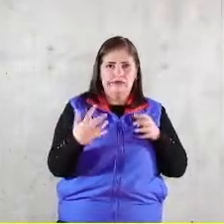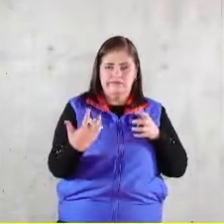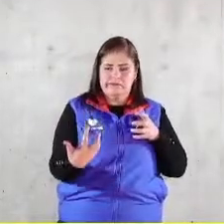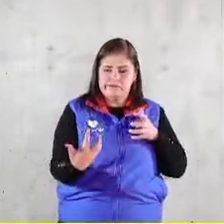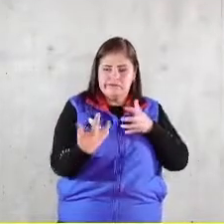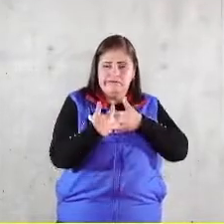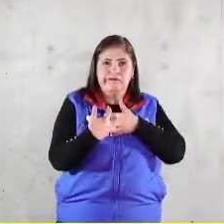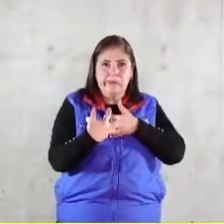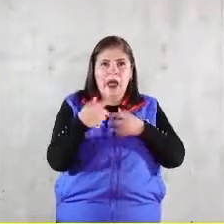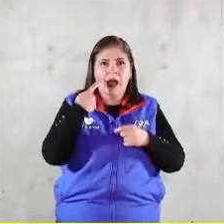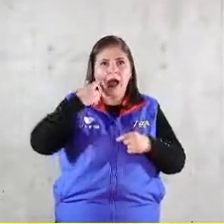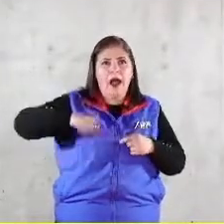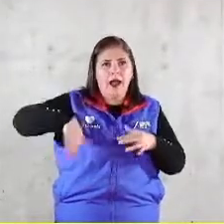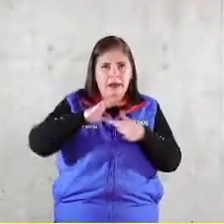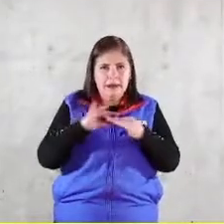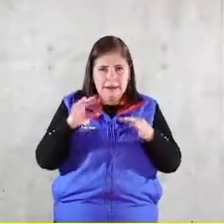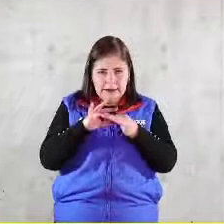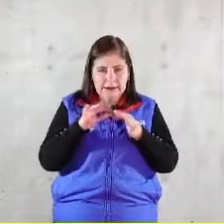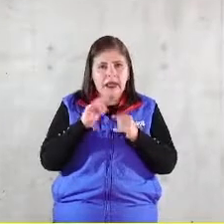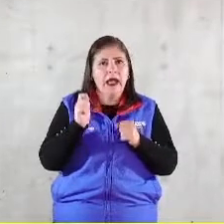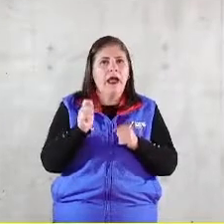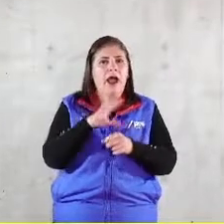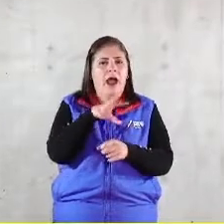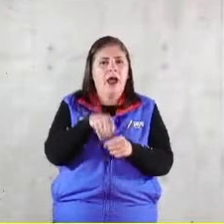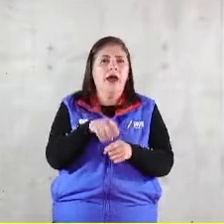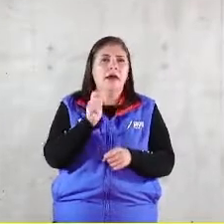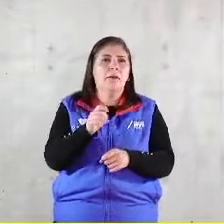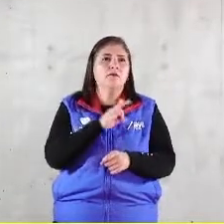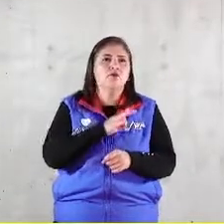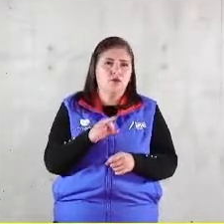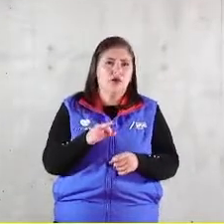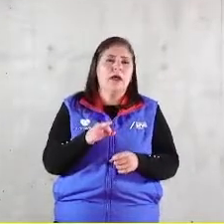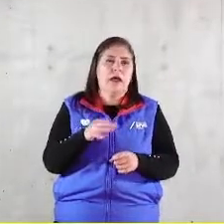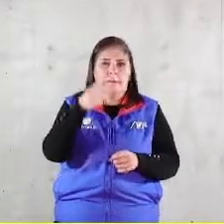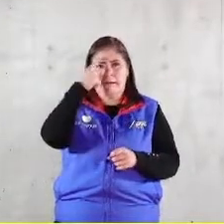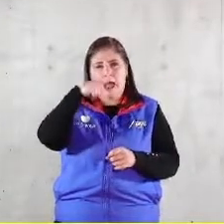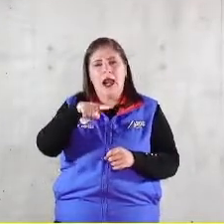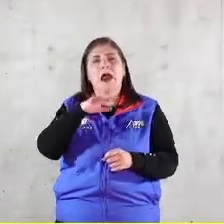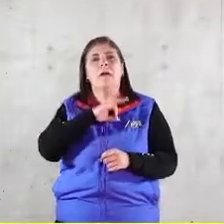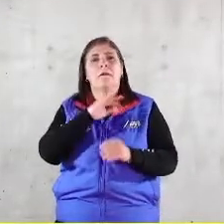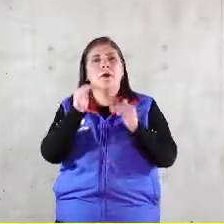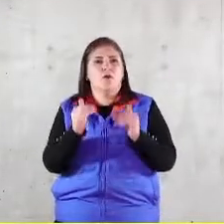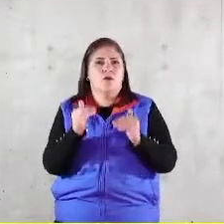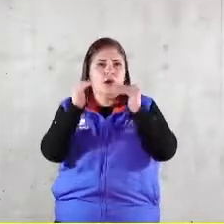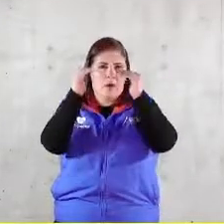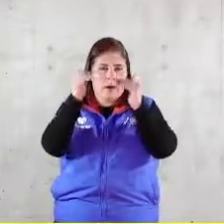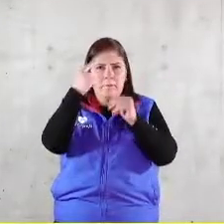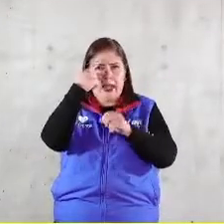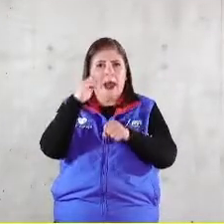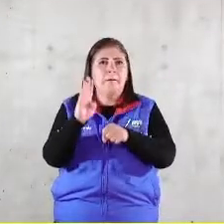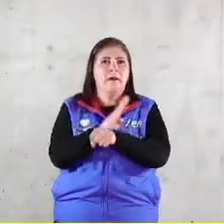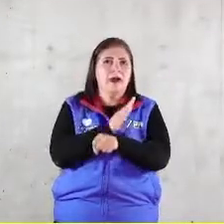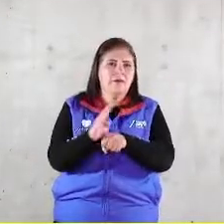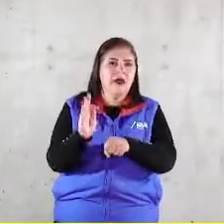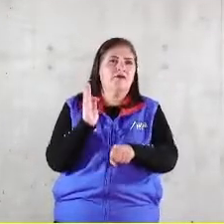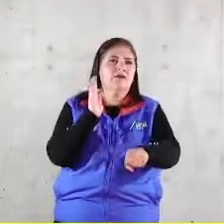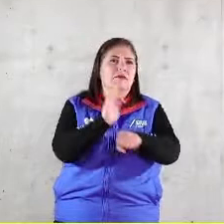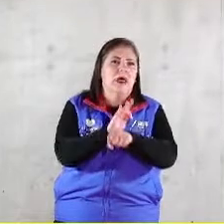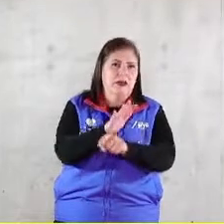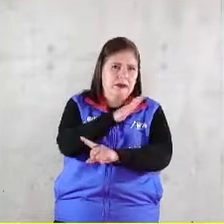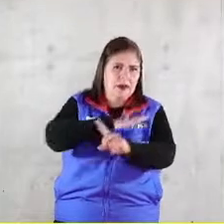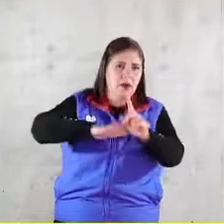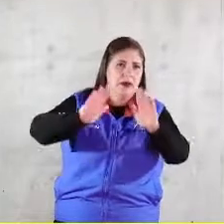hemos explicado y de cómo esto se integra de cara a la perspectiva superior que es la del bien común externo